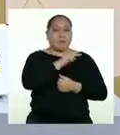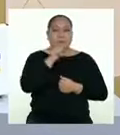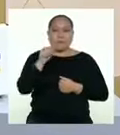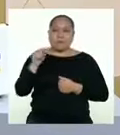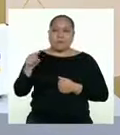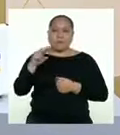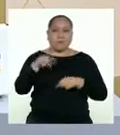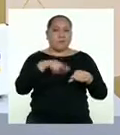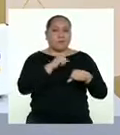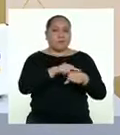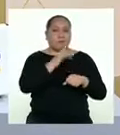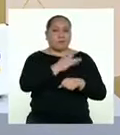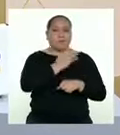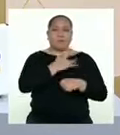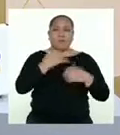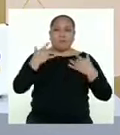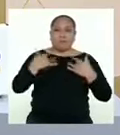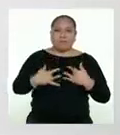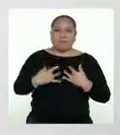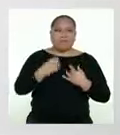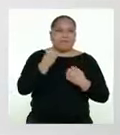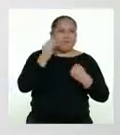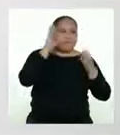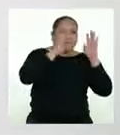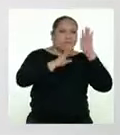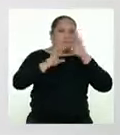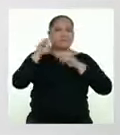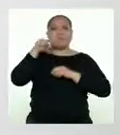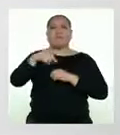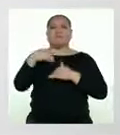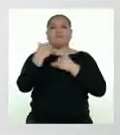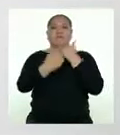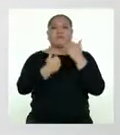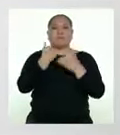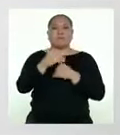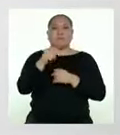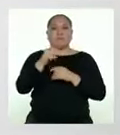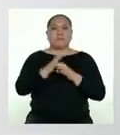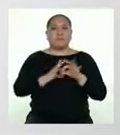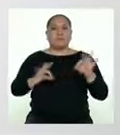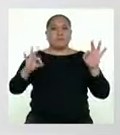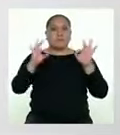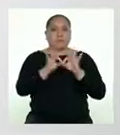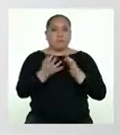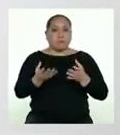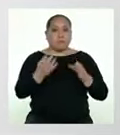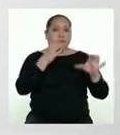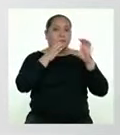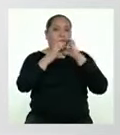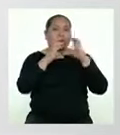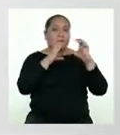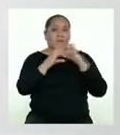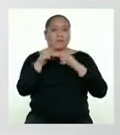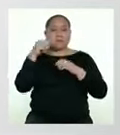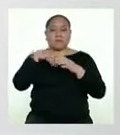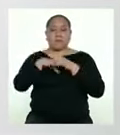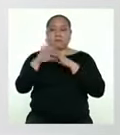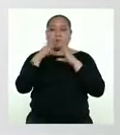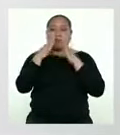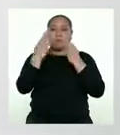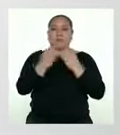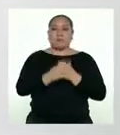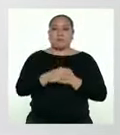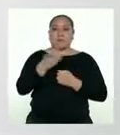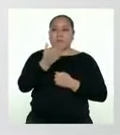normal que sintamos tristeza o ansiedad. Y en este proceso es importante que haya comunicación en la familia